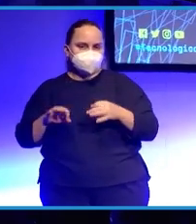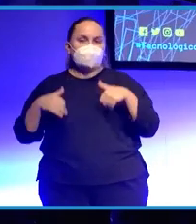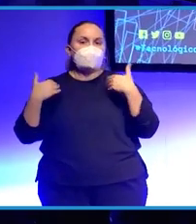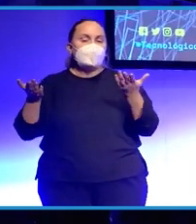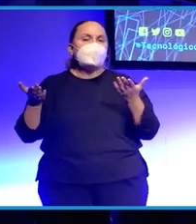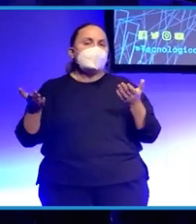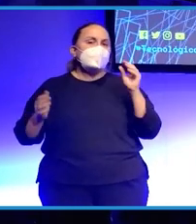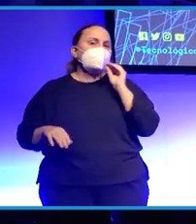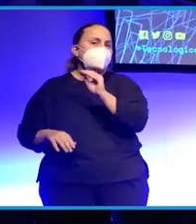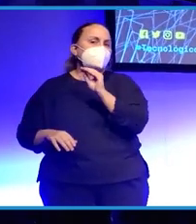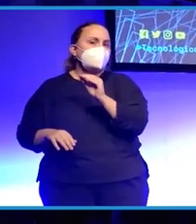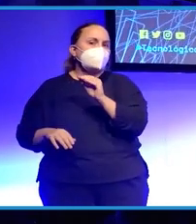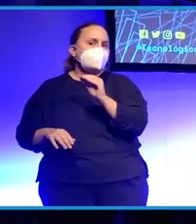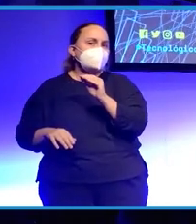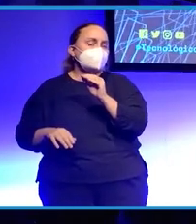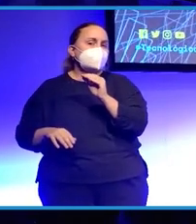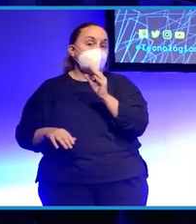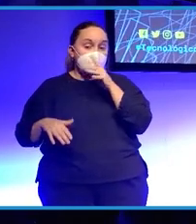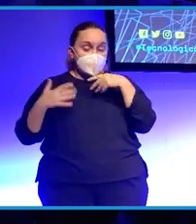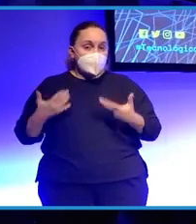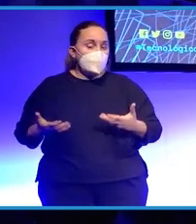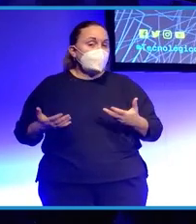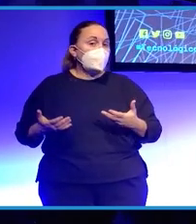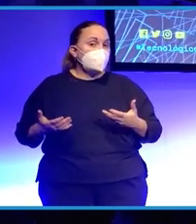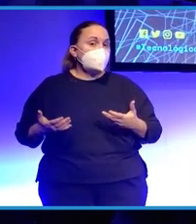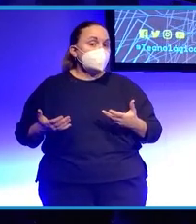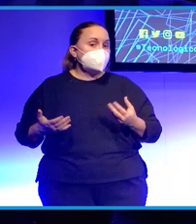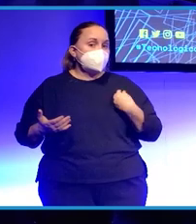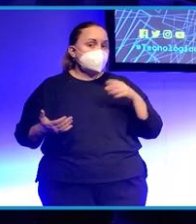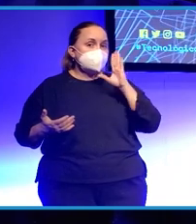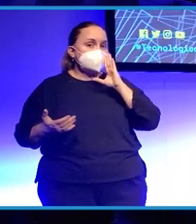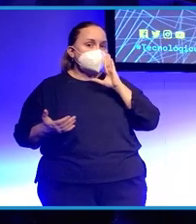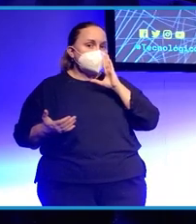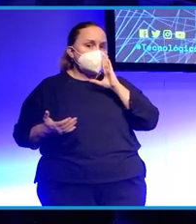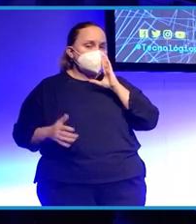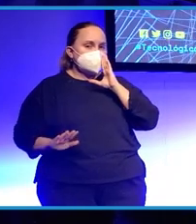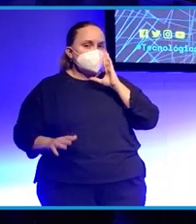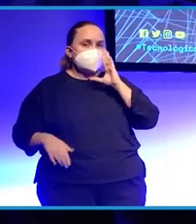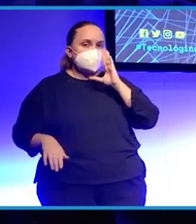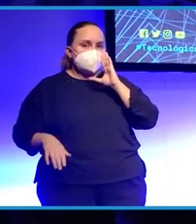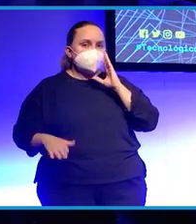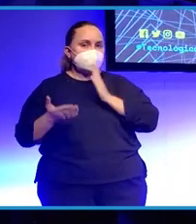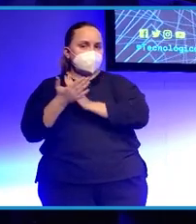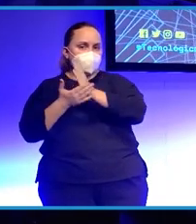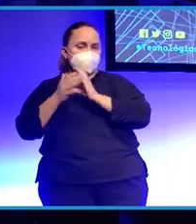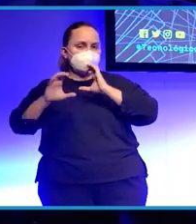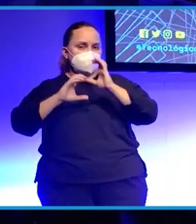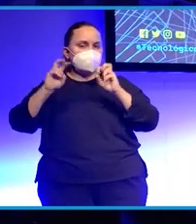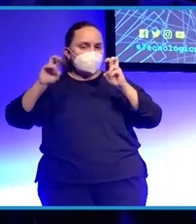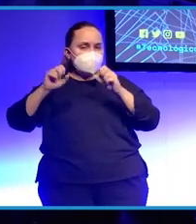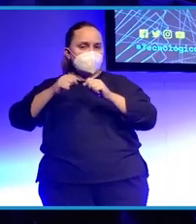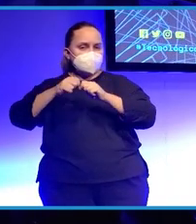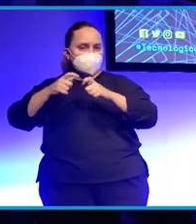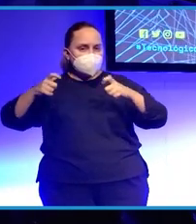¿No crees que con esta proliferación que hay ahora de lo que estabas hablando, de nuevos medios de comunicación, las redes